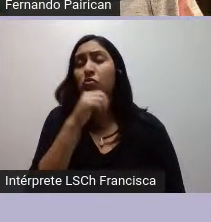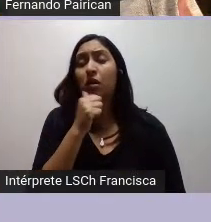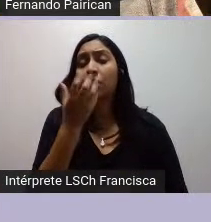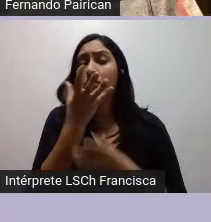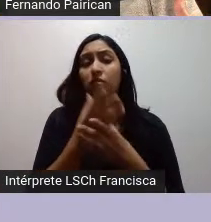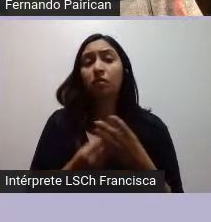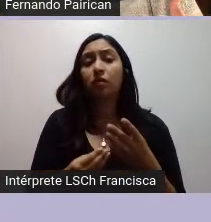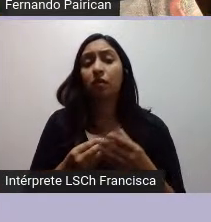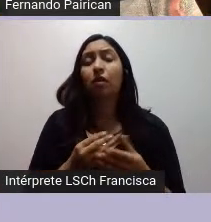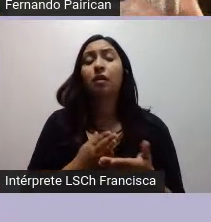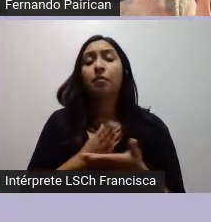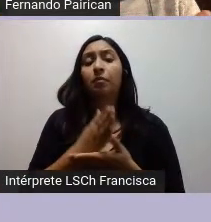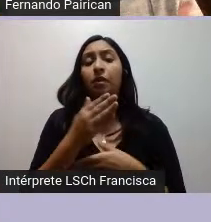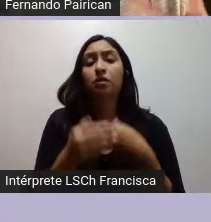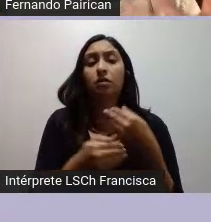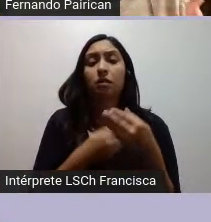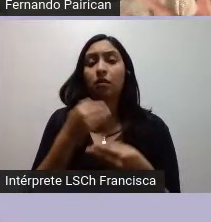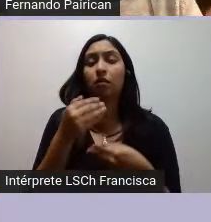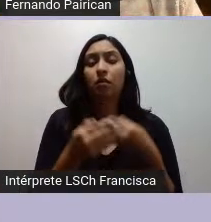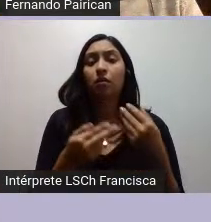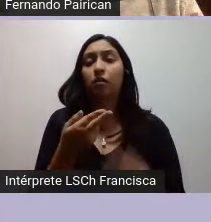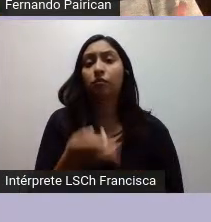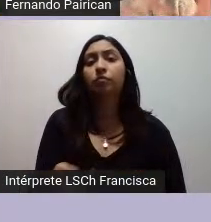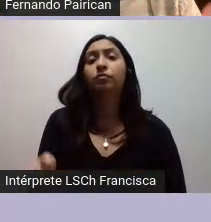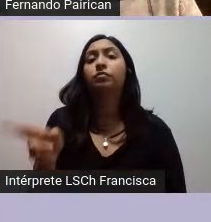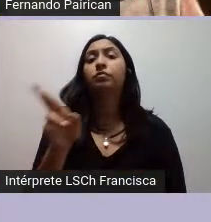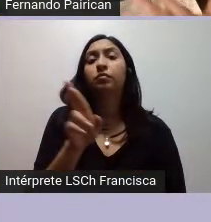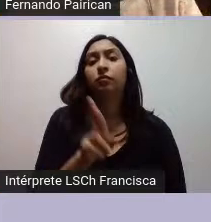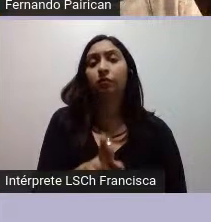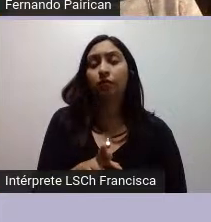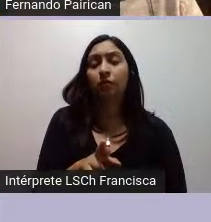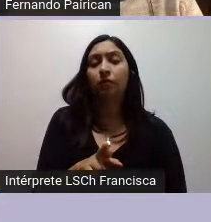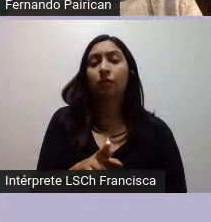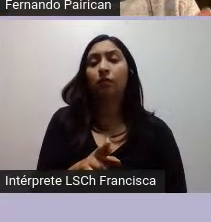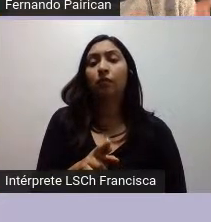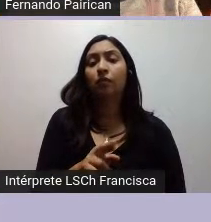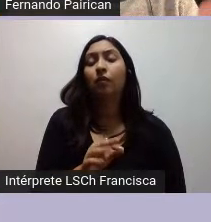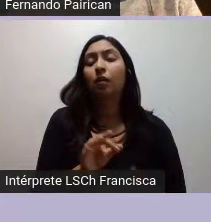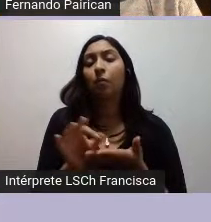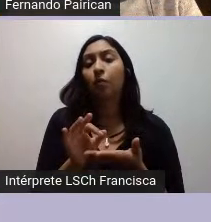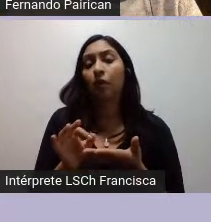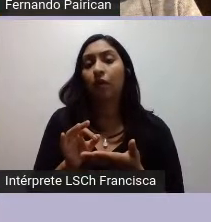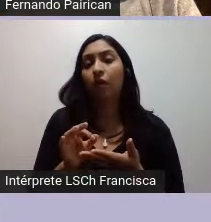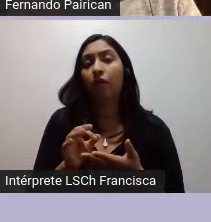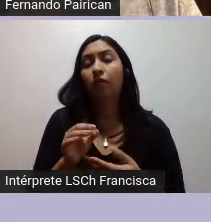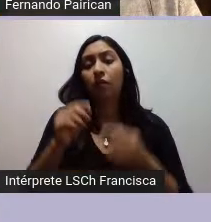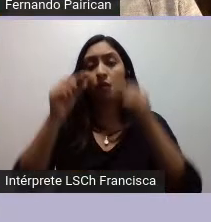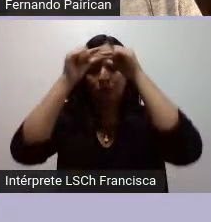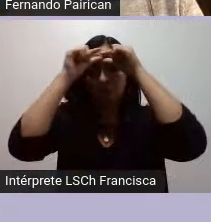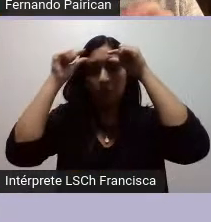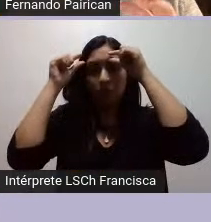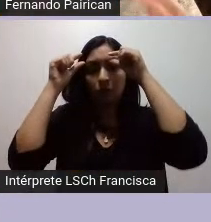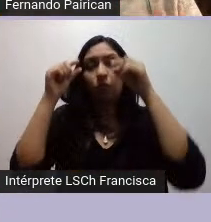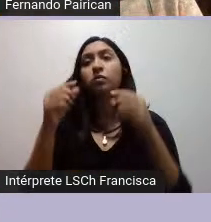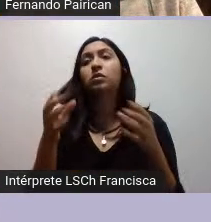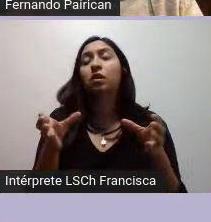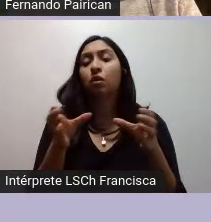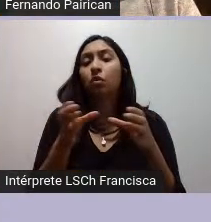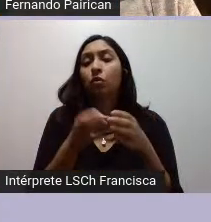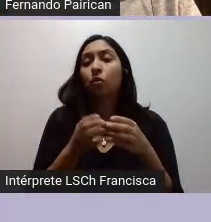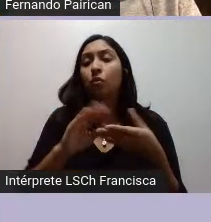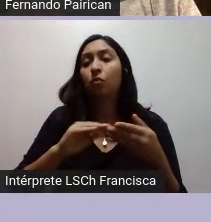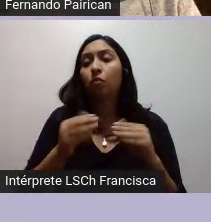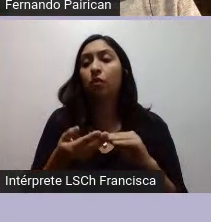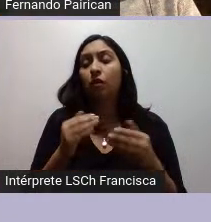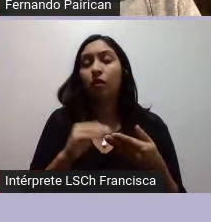un proceso de retorno de un sector del pueblo mapuche cesante a sus territorios históricos, comunidades, lo cual coincide con la primera